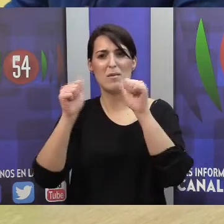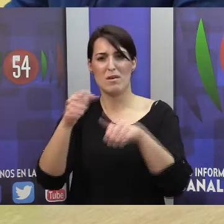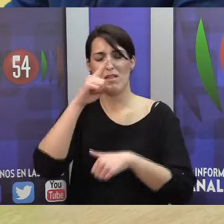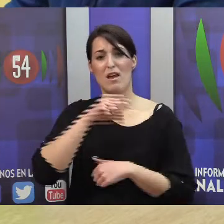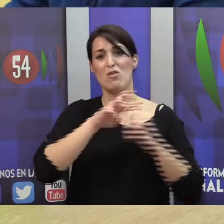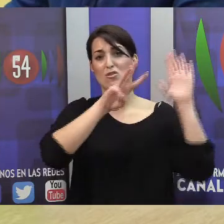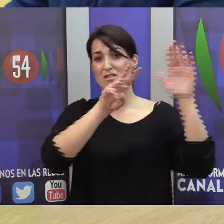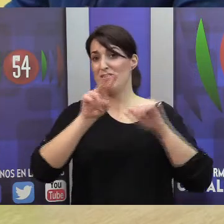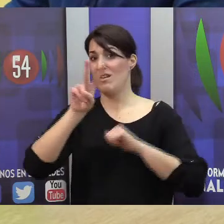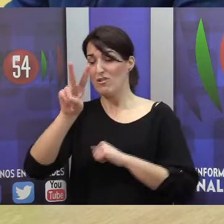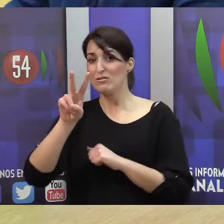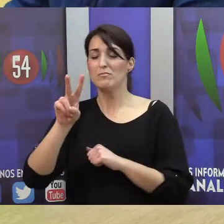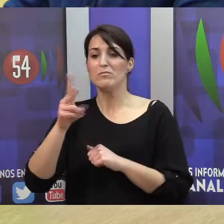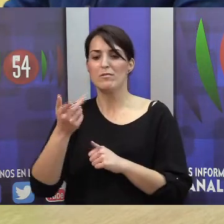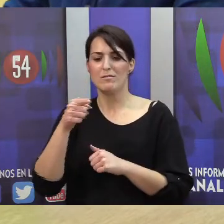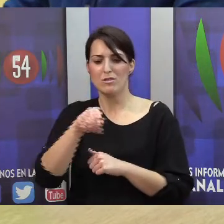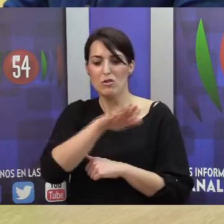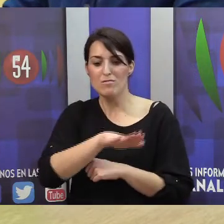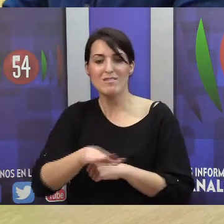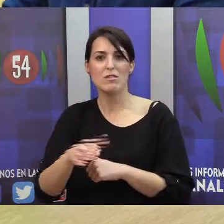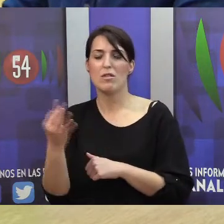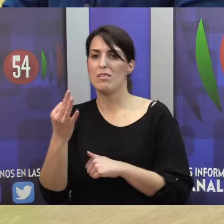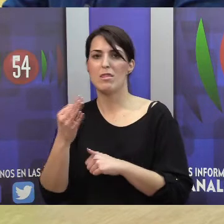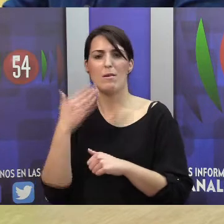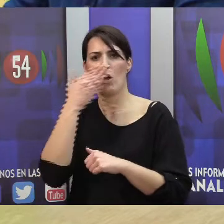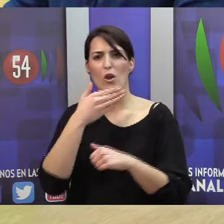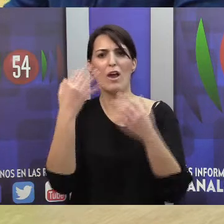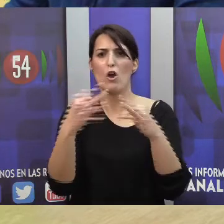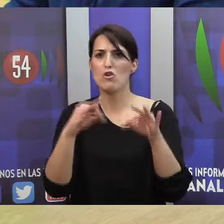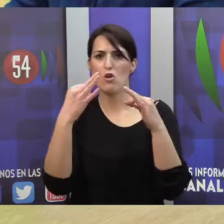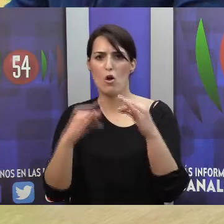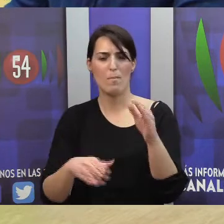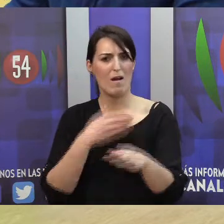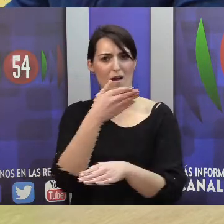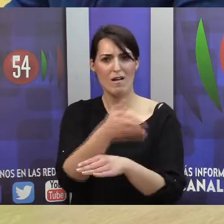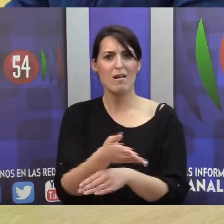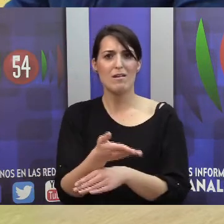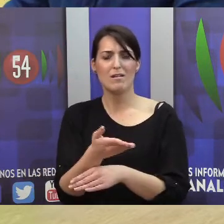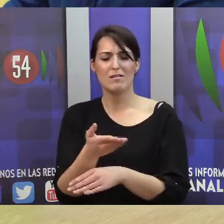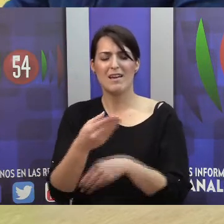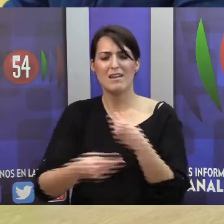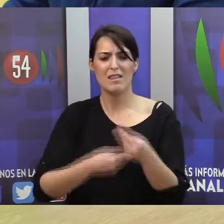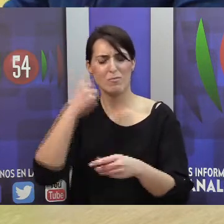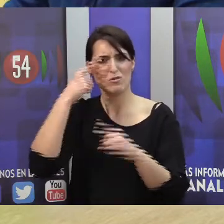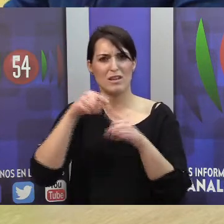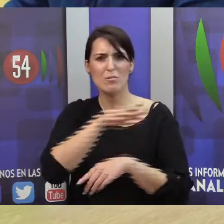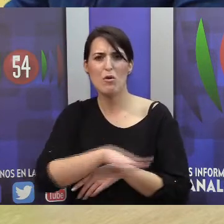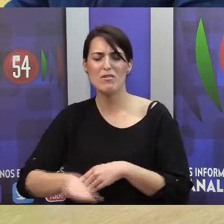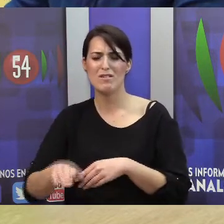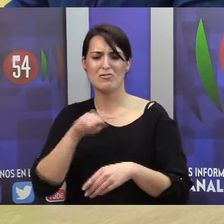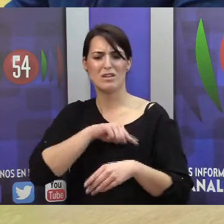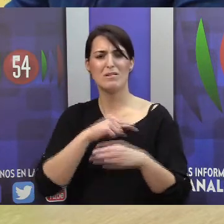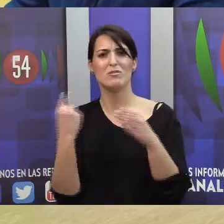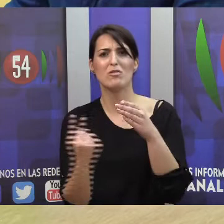los colegios de sordos y estos niños tenían que ir a colegios normalizados. Cómo hacíamos para que estos niños en clase no se sintieran aislados, pudieran